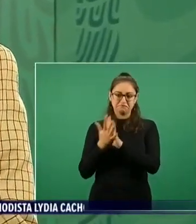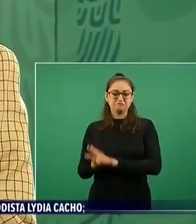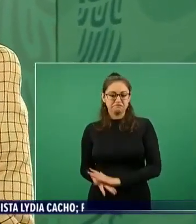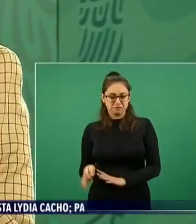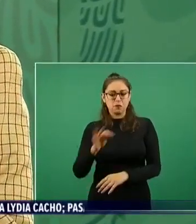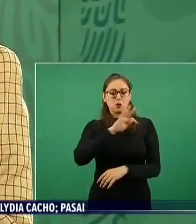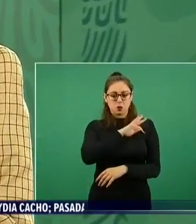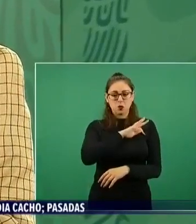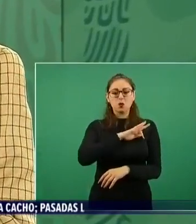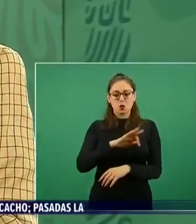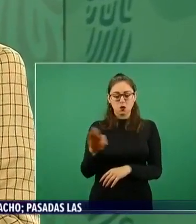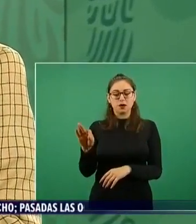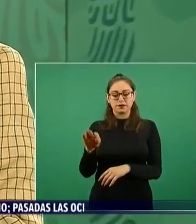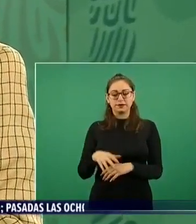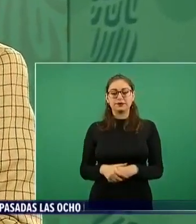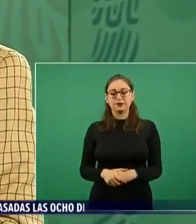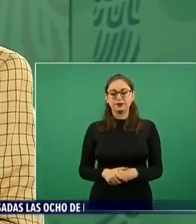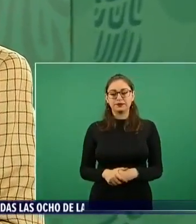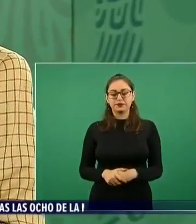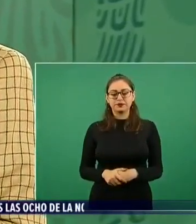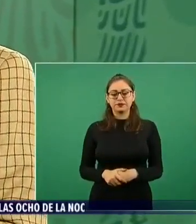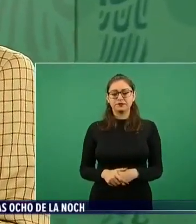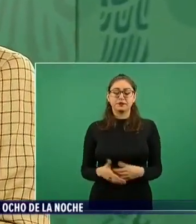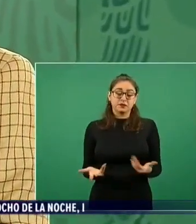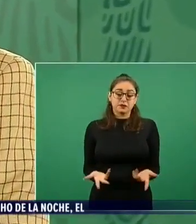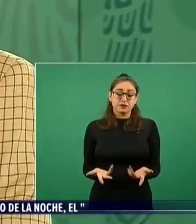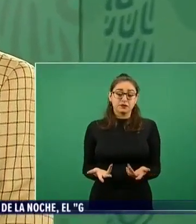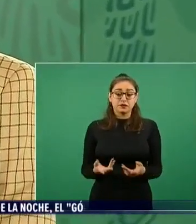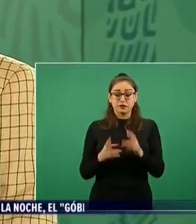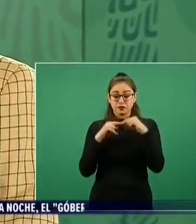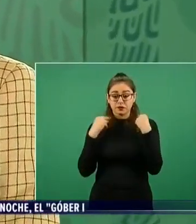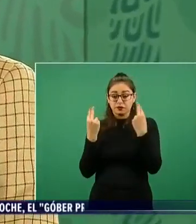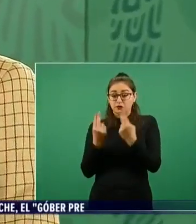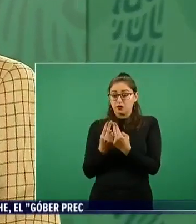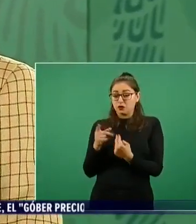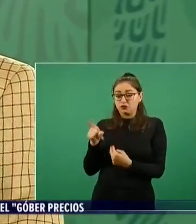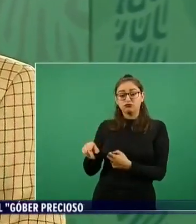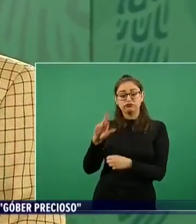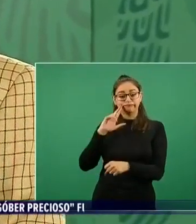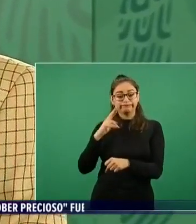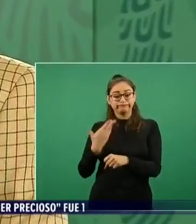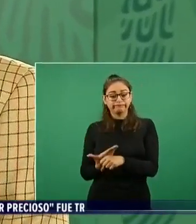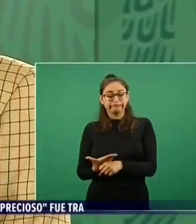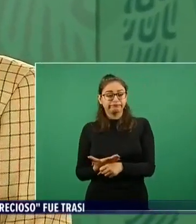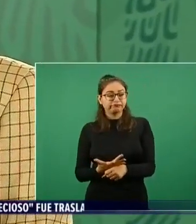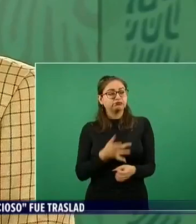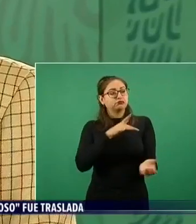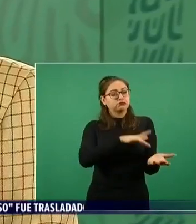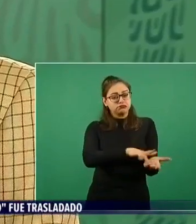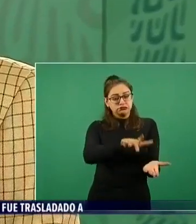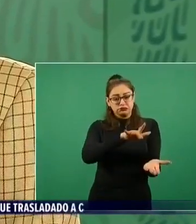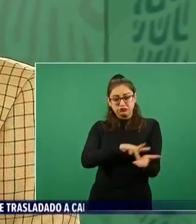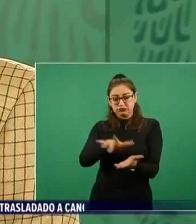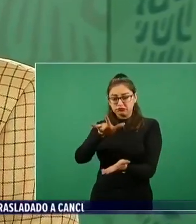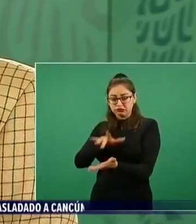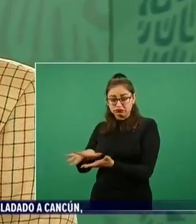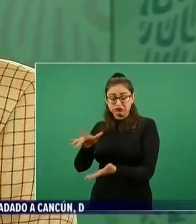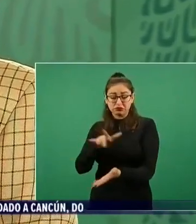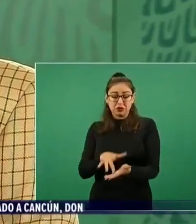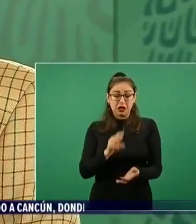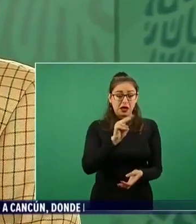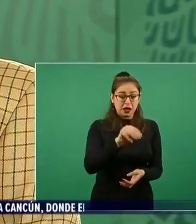Lo que se busca en esta unidad es apoyar, es apoyar a las fiscalías, a tribunales,